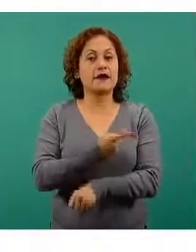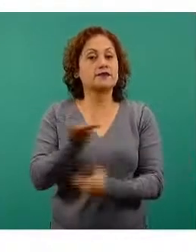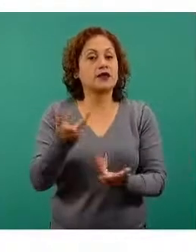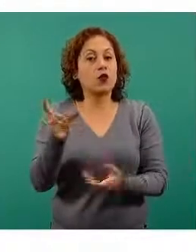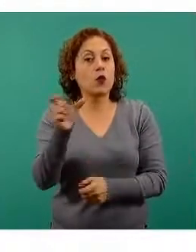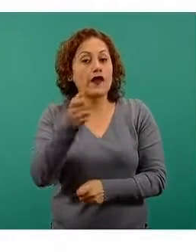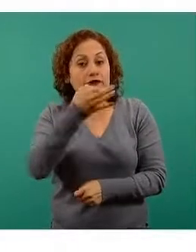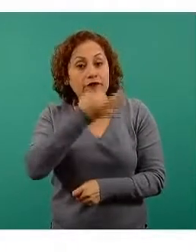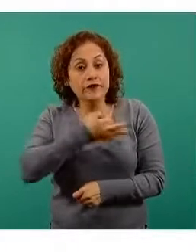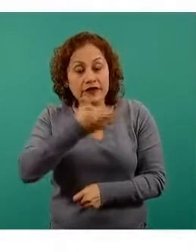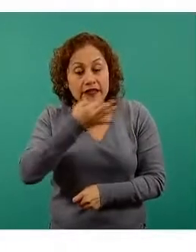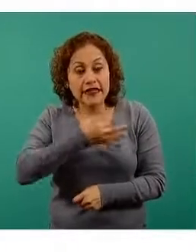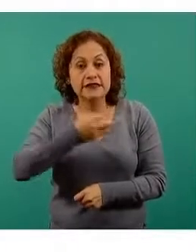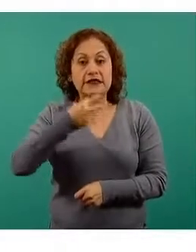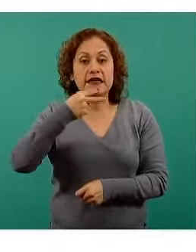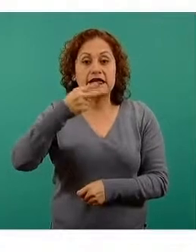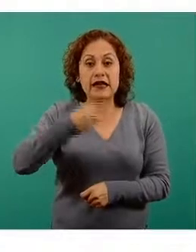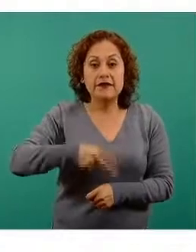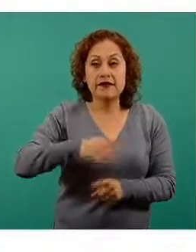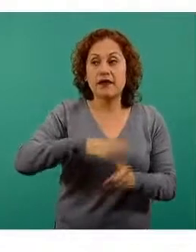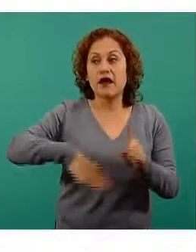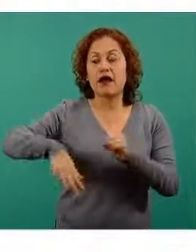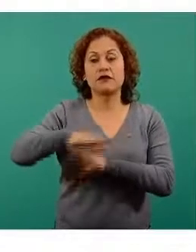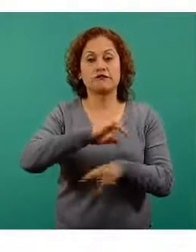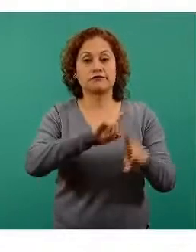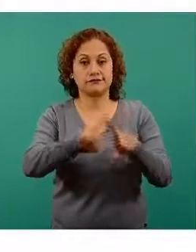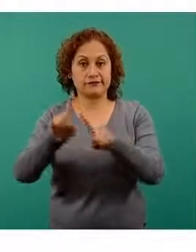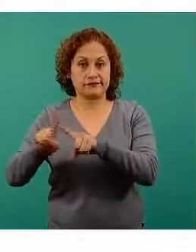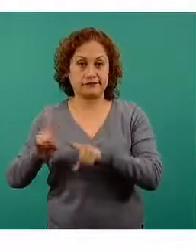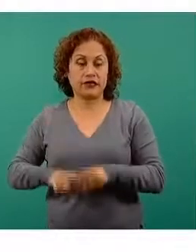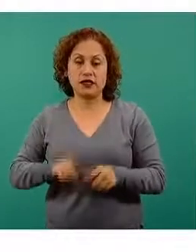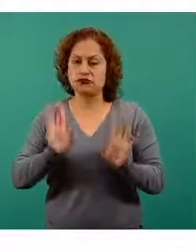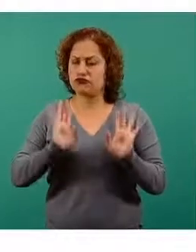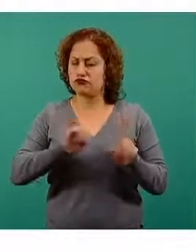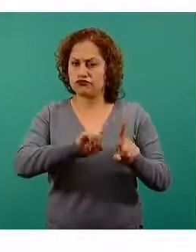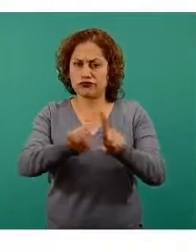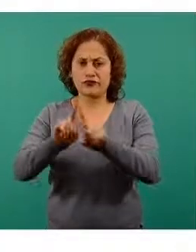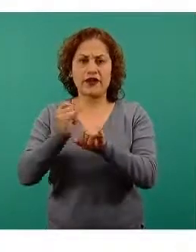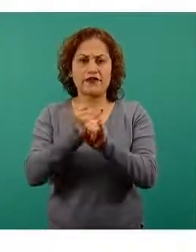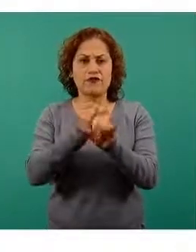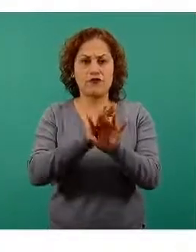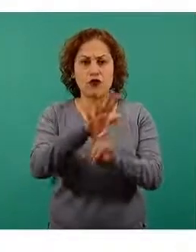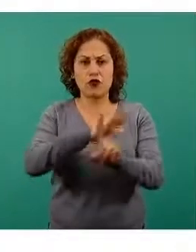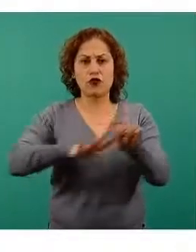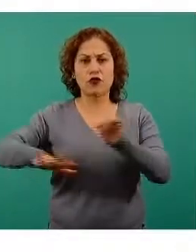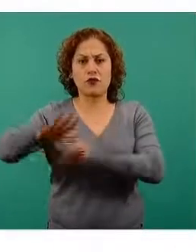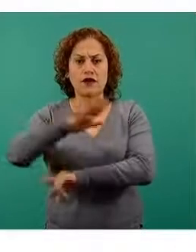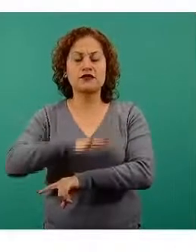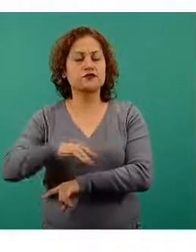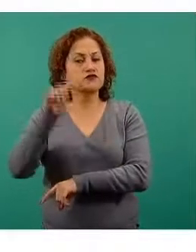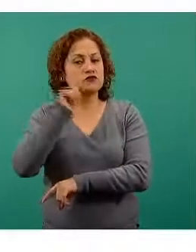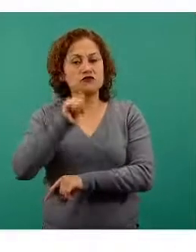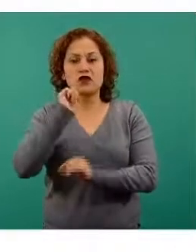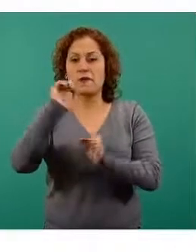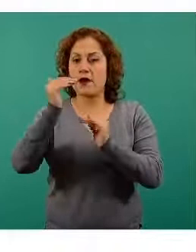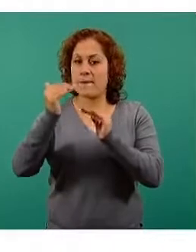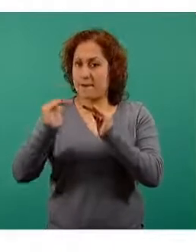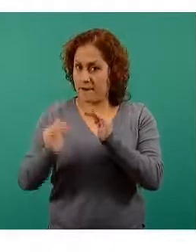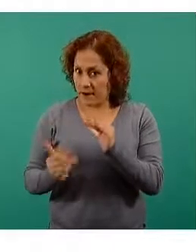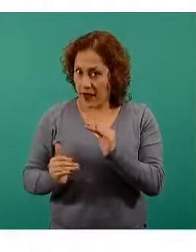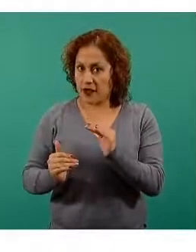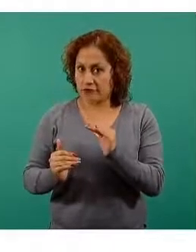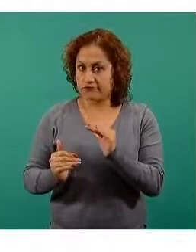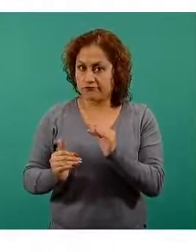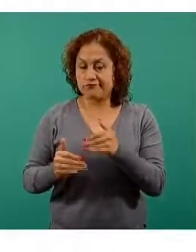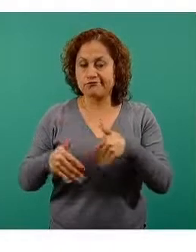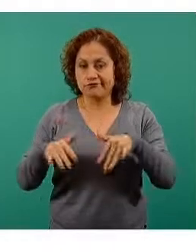los diagnósticos del Sistema Nacional de Salud, siempre hay un descenso. Esto deberíamos de leerlo